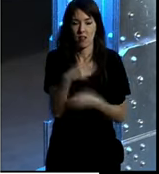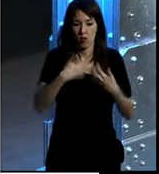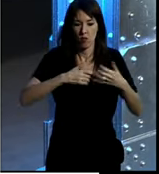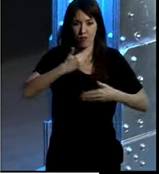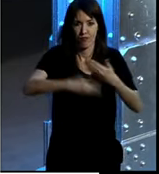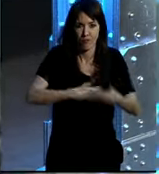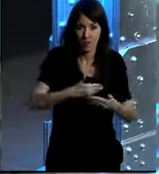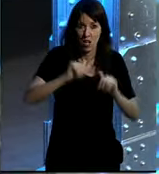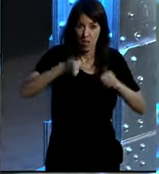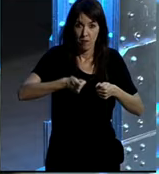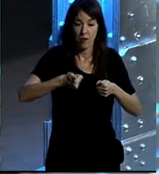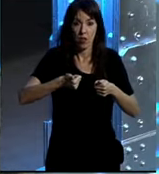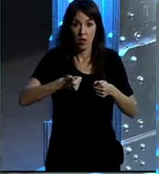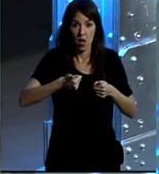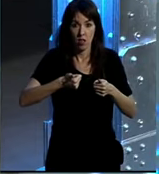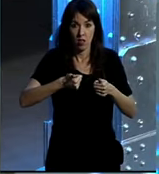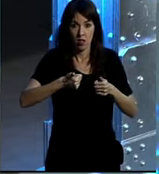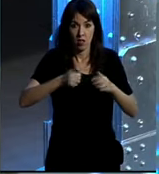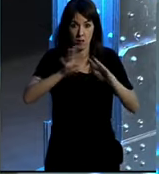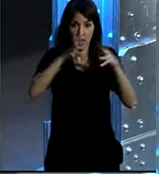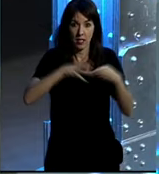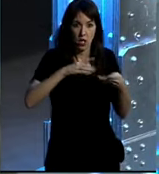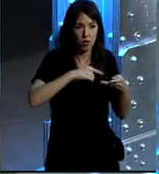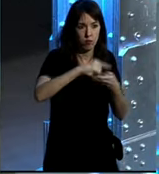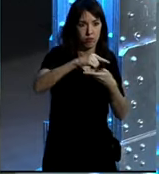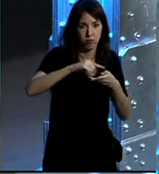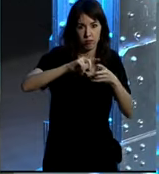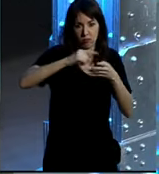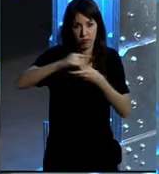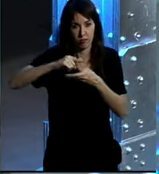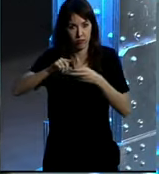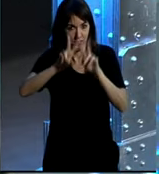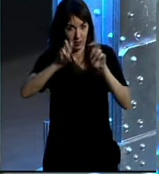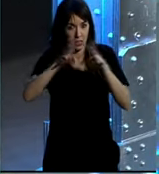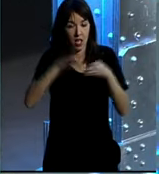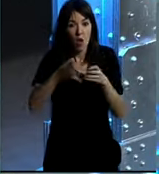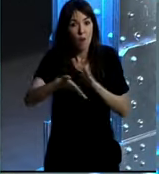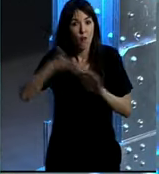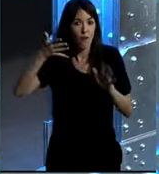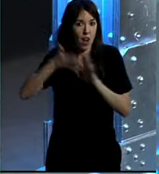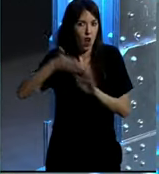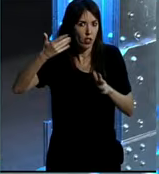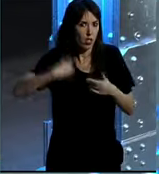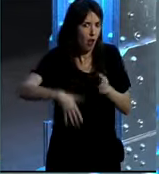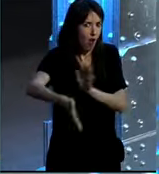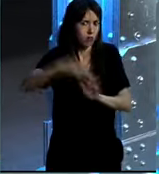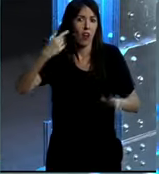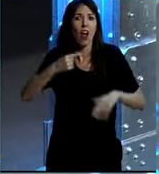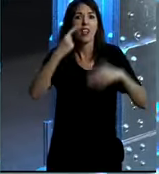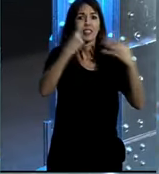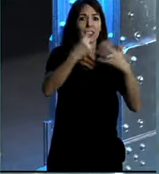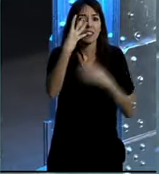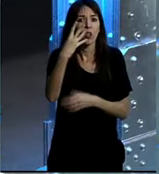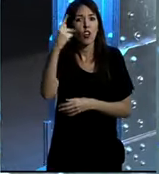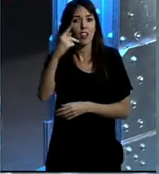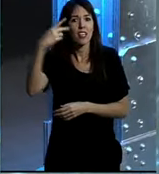empiezan a transmitir los primeros mensajes sobre Internet y se hacía una velocidad astronómica de 64